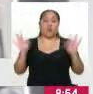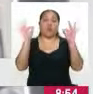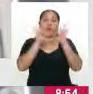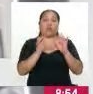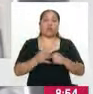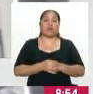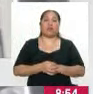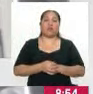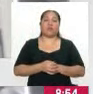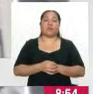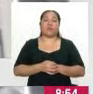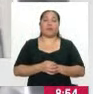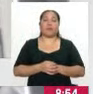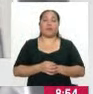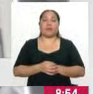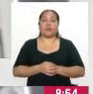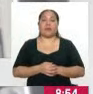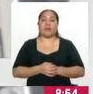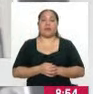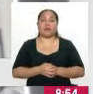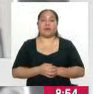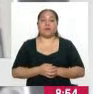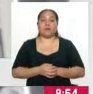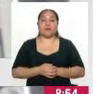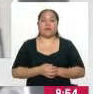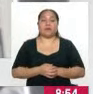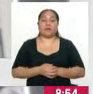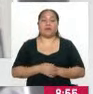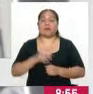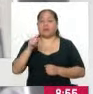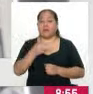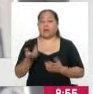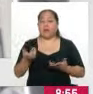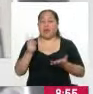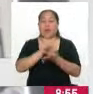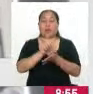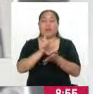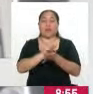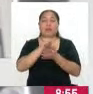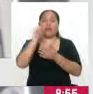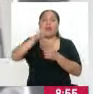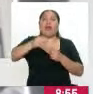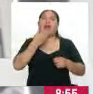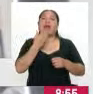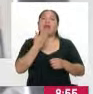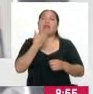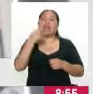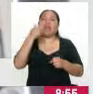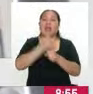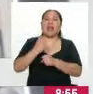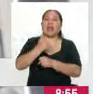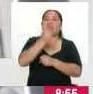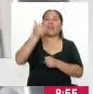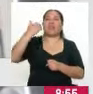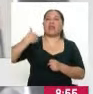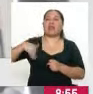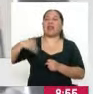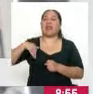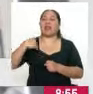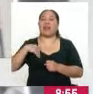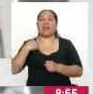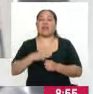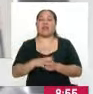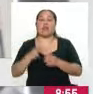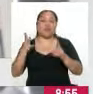efectivamente. Tal vez, digamos, lo hemos visto en Lima, donde el ganador es un alcalde que